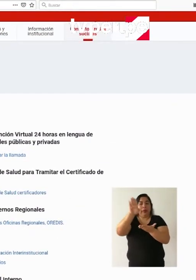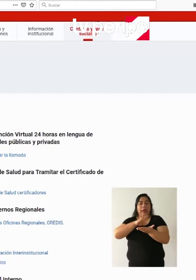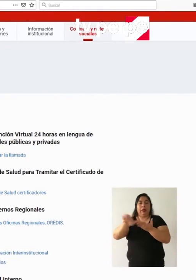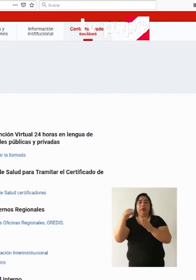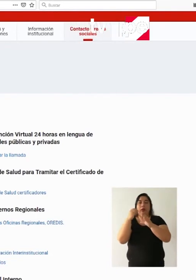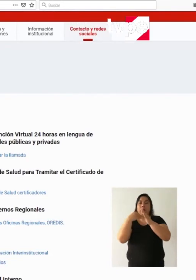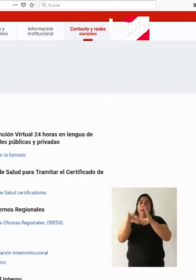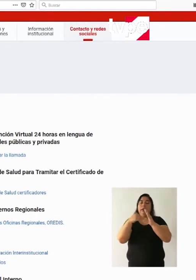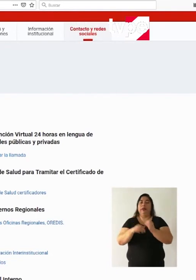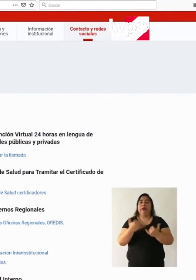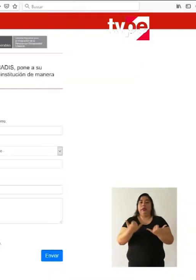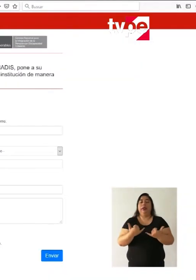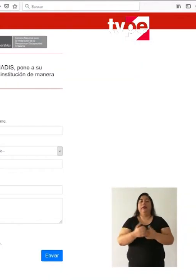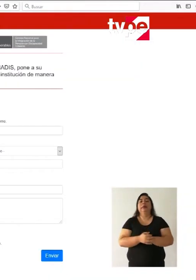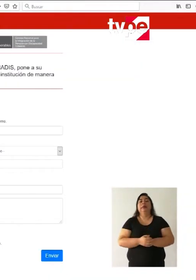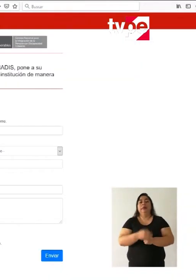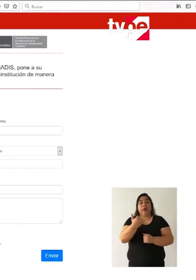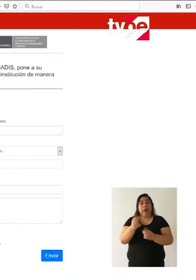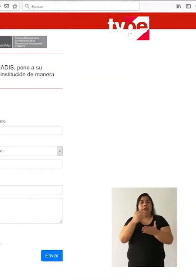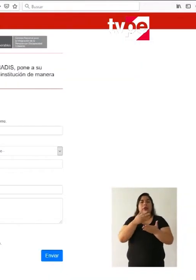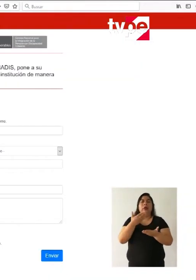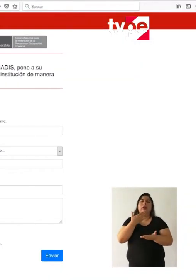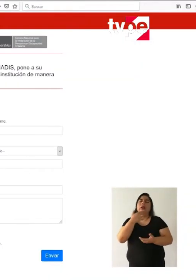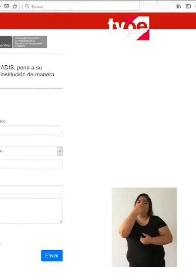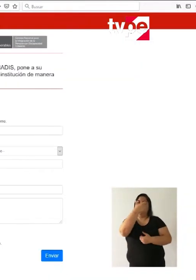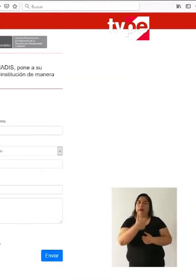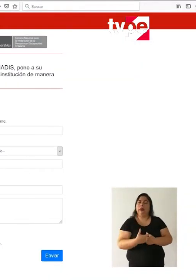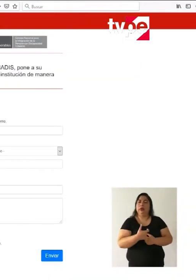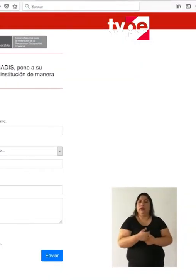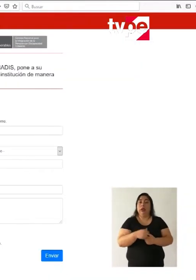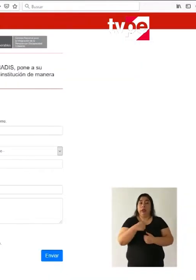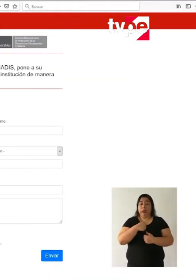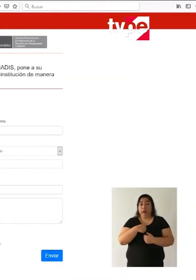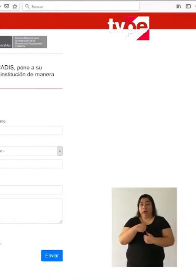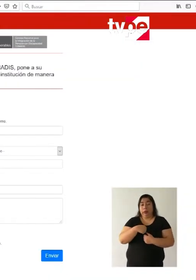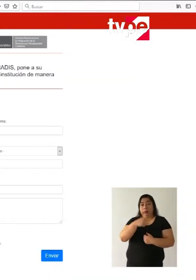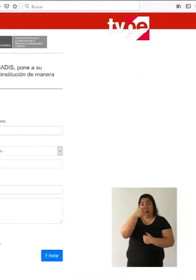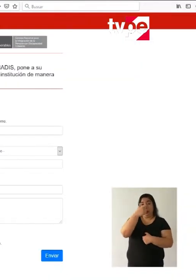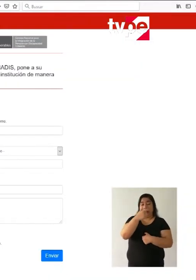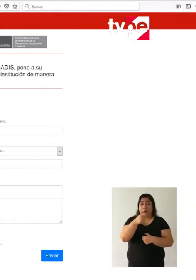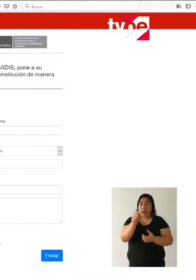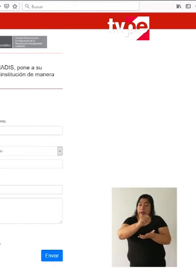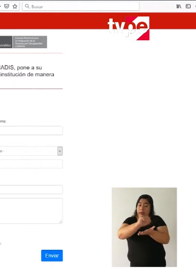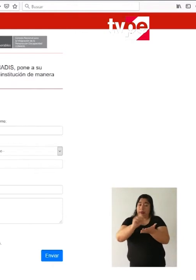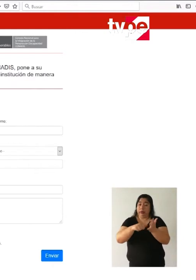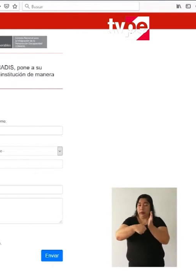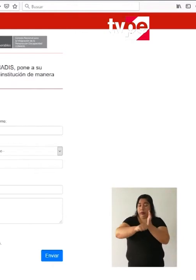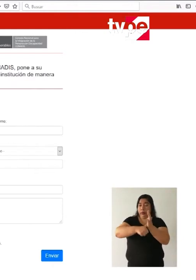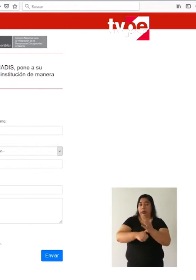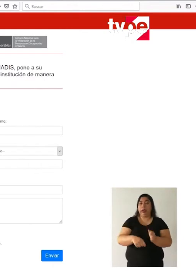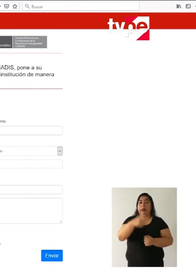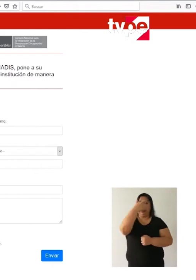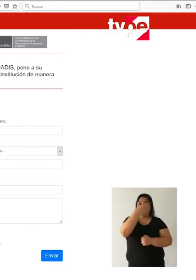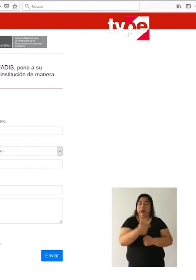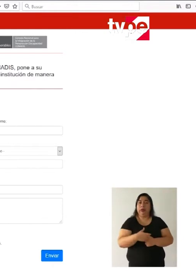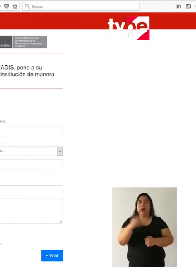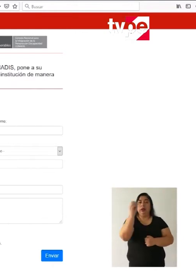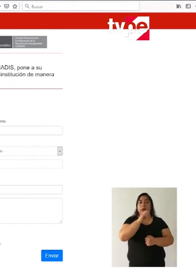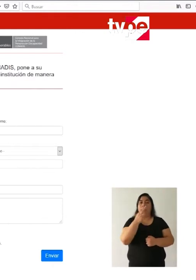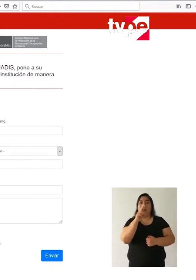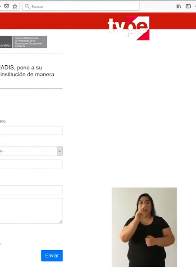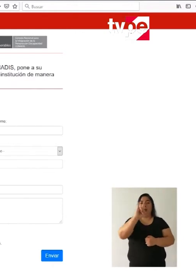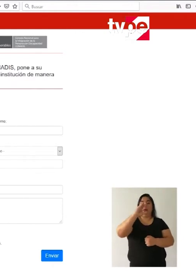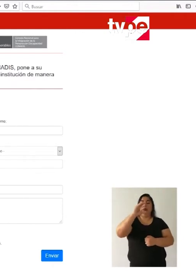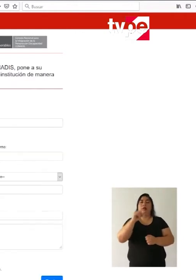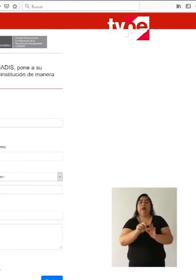Enviar Documentos aquí. Seleccione el tipo de persona quien está enviando el documento. Escriba su DNI si es